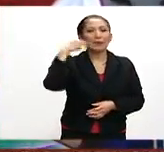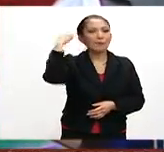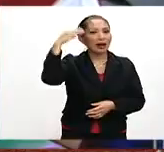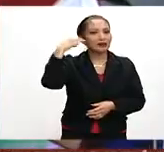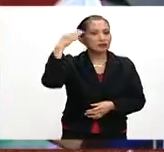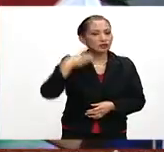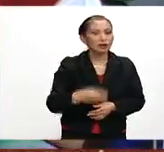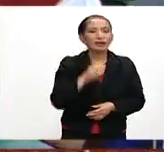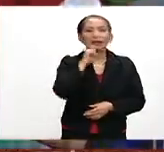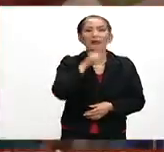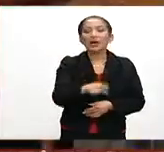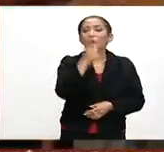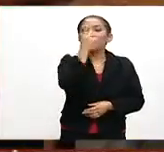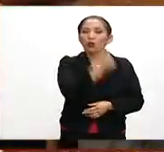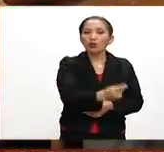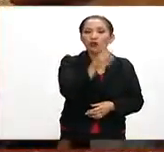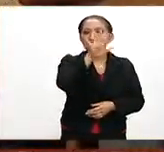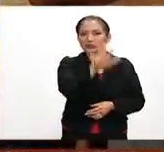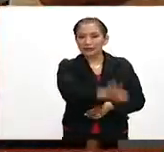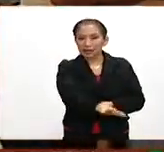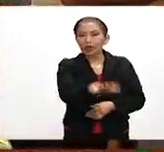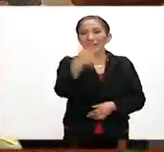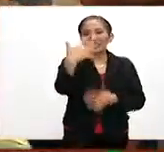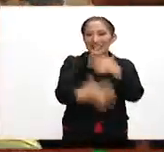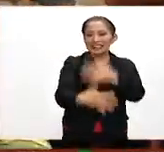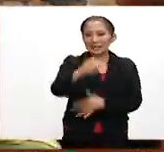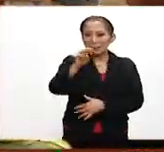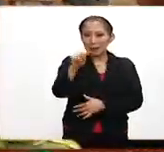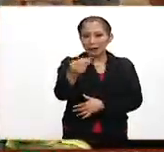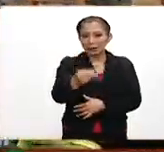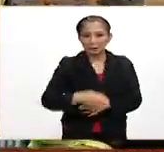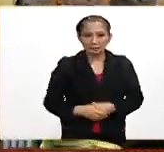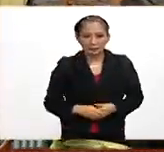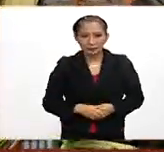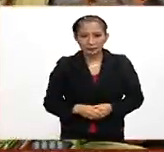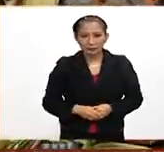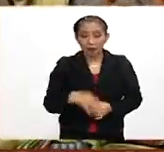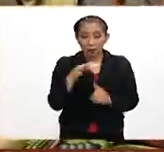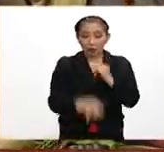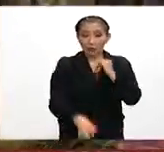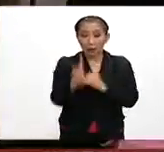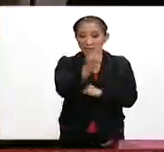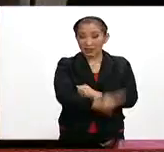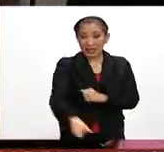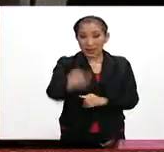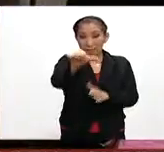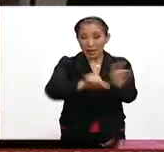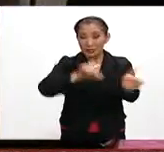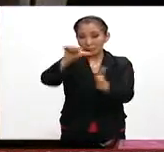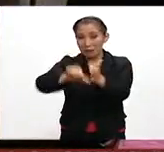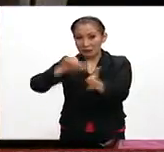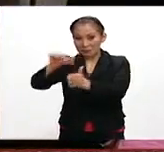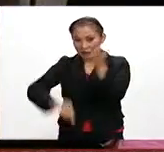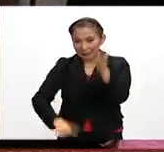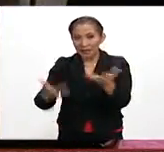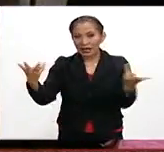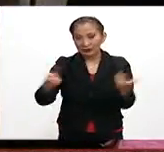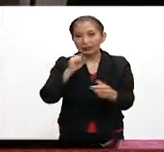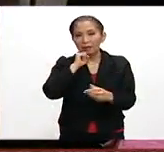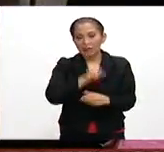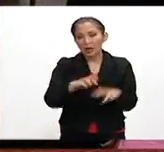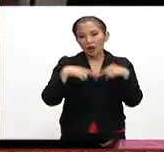marzo, además de 1, 5 y 15 de mayo. El último viernes de cada mes se realizará, además,